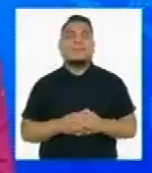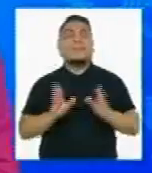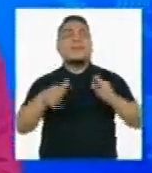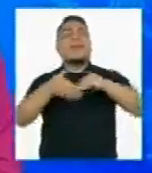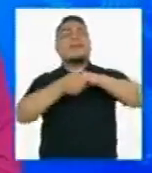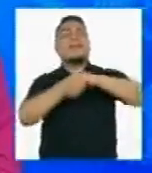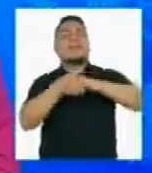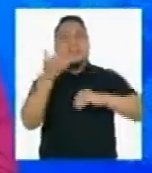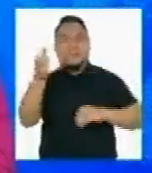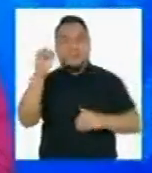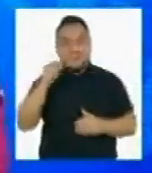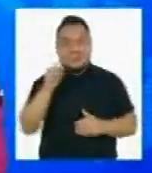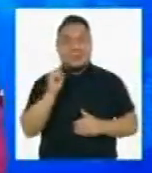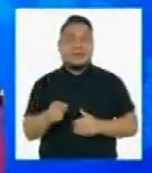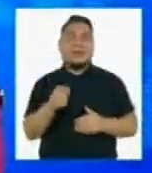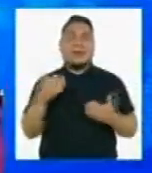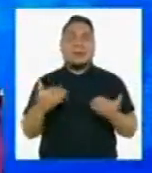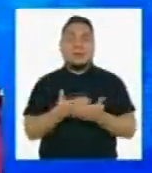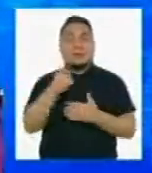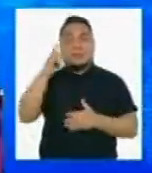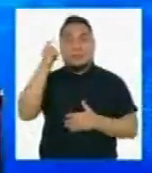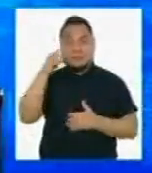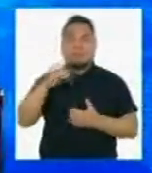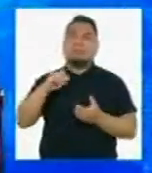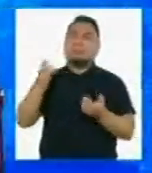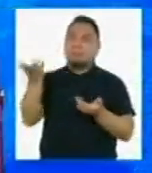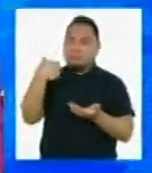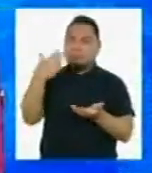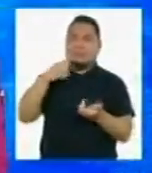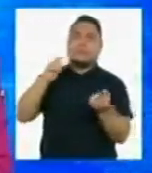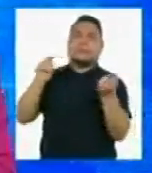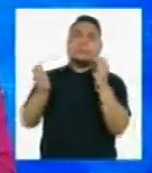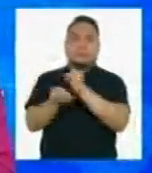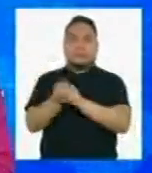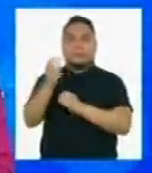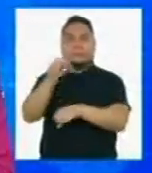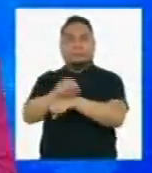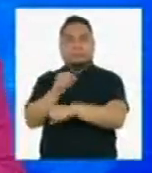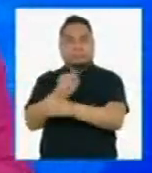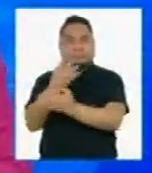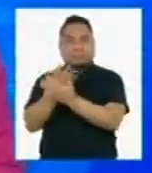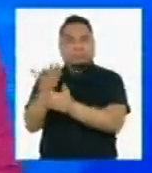Felicitaciones en el marco de esta política de resocialización de los internos en los penales.